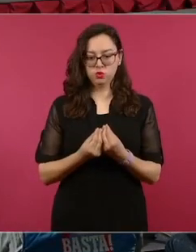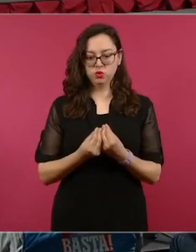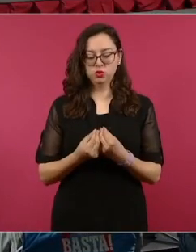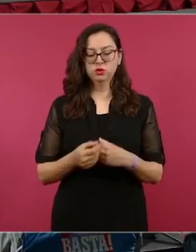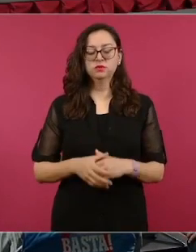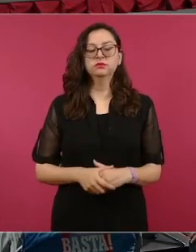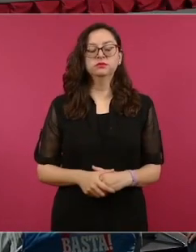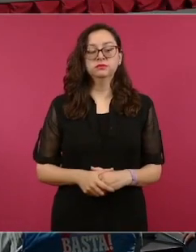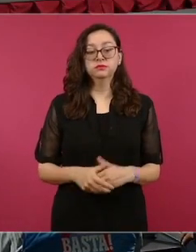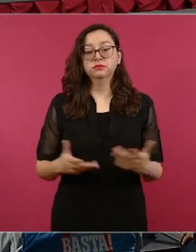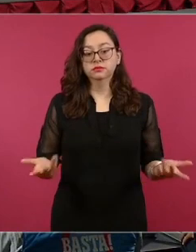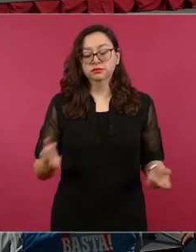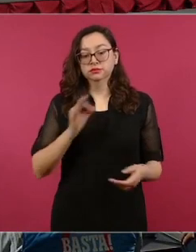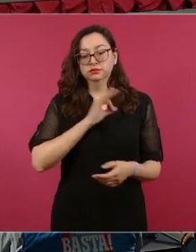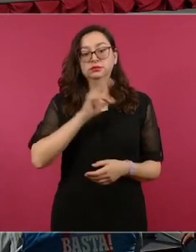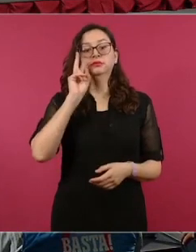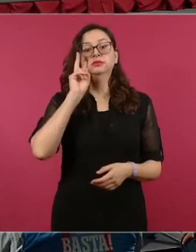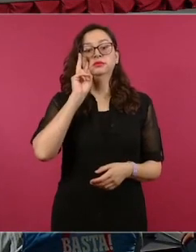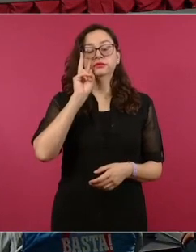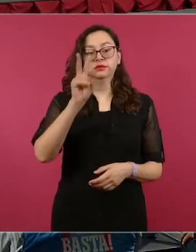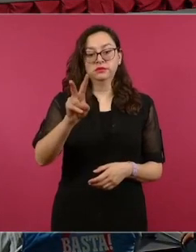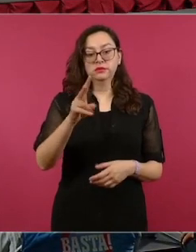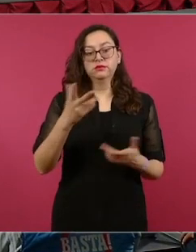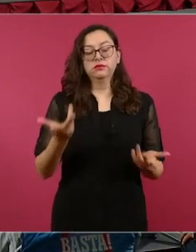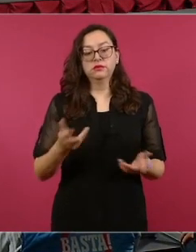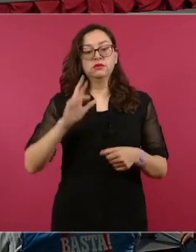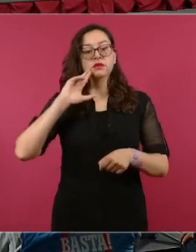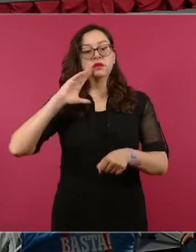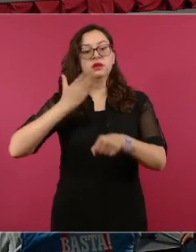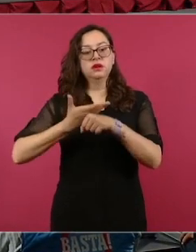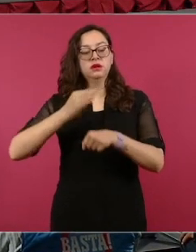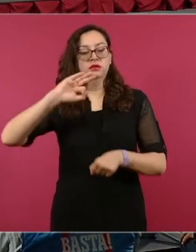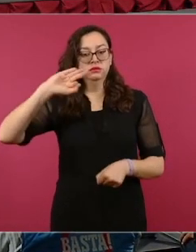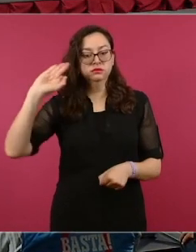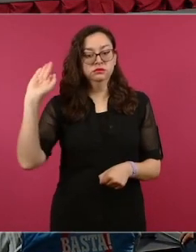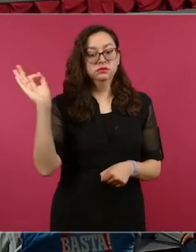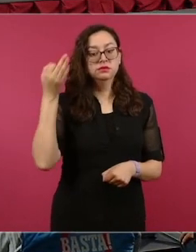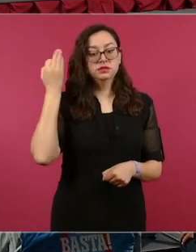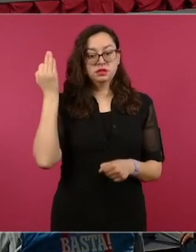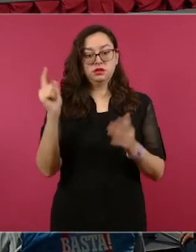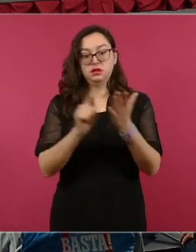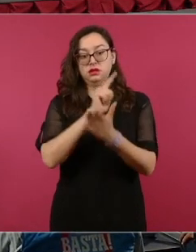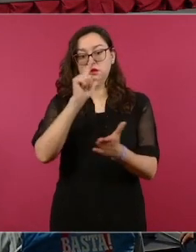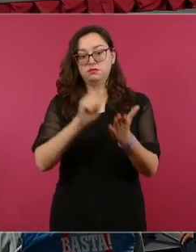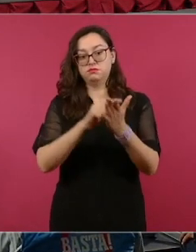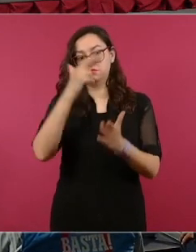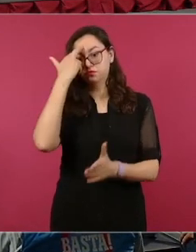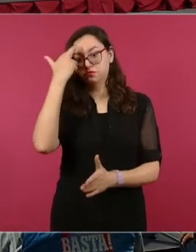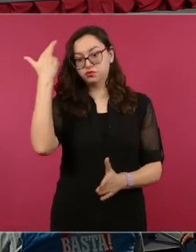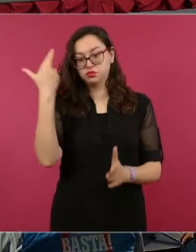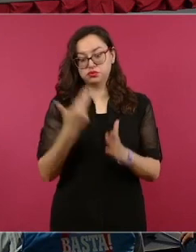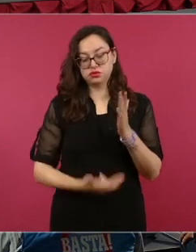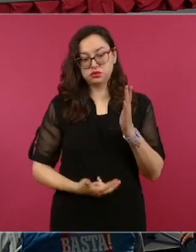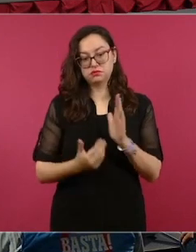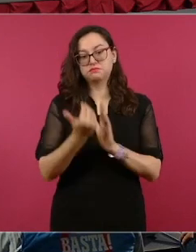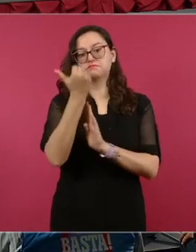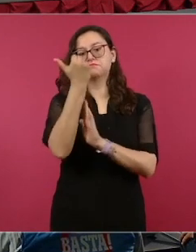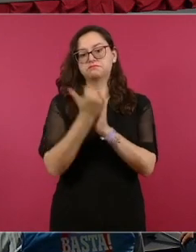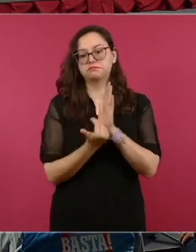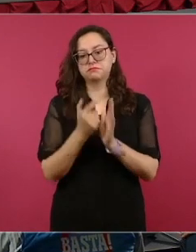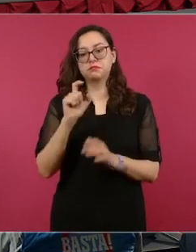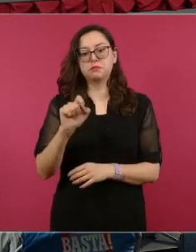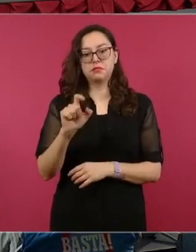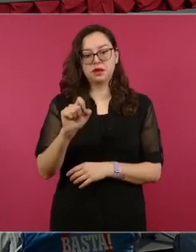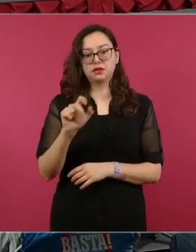tenemos la incidencia delictiva del Fuero Federal, que tiene una reducción de 28.2 por ciento en